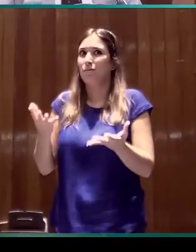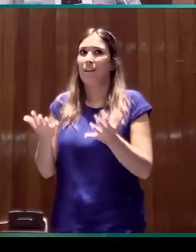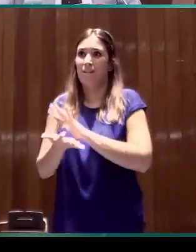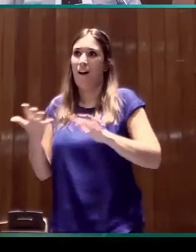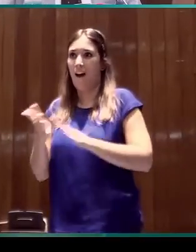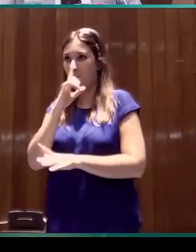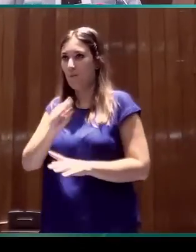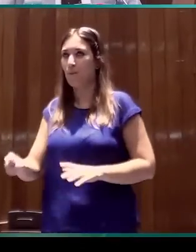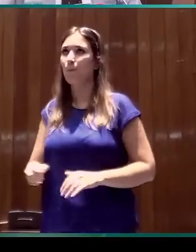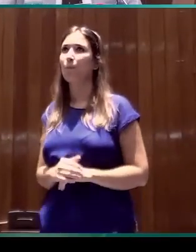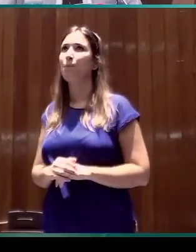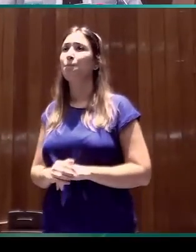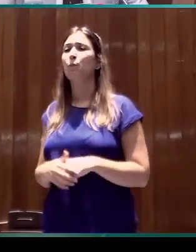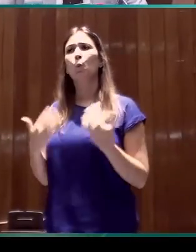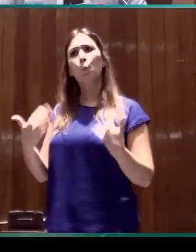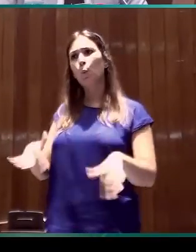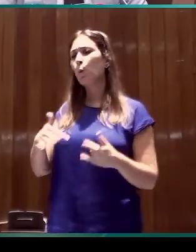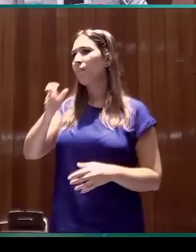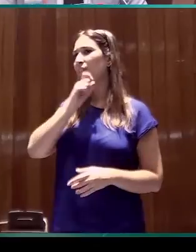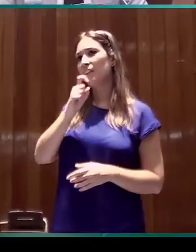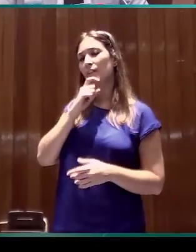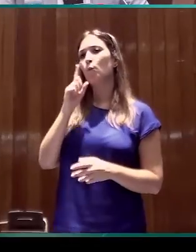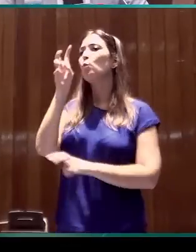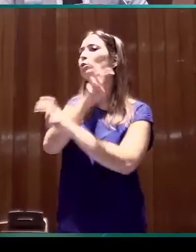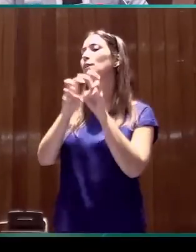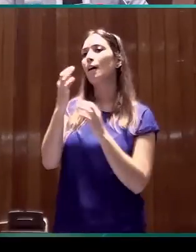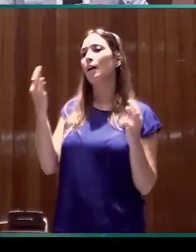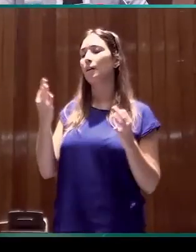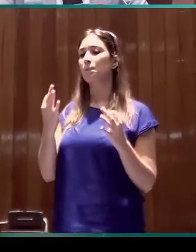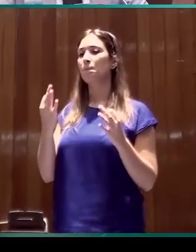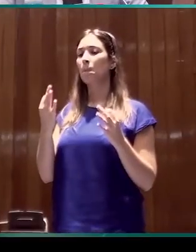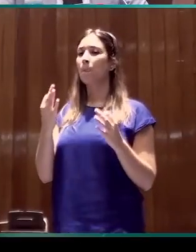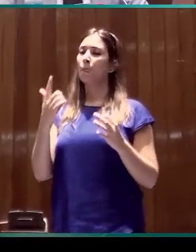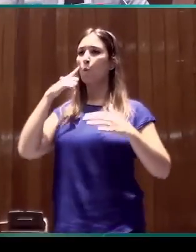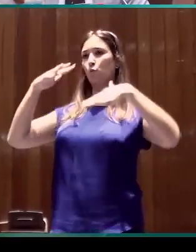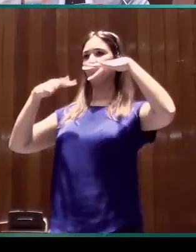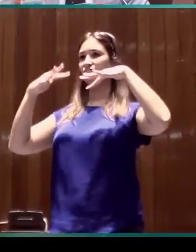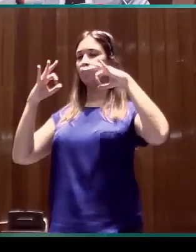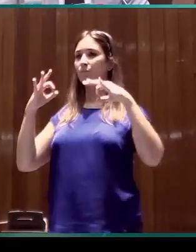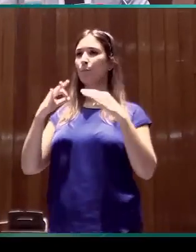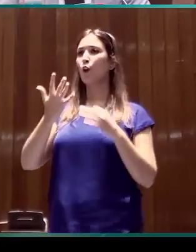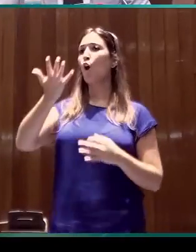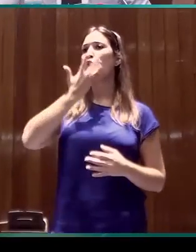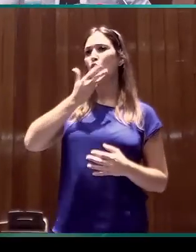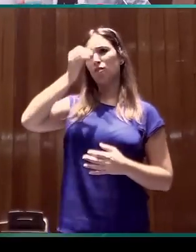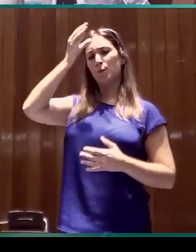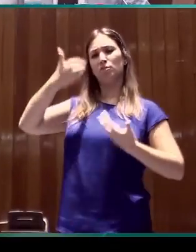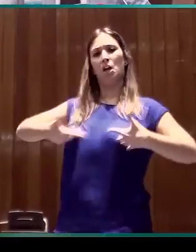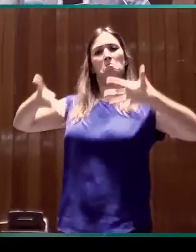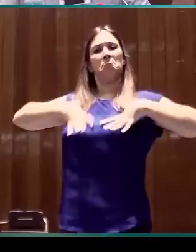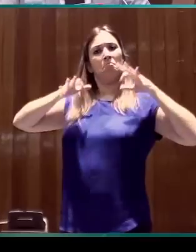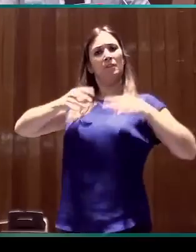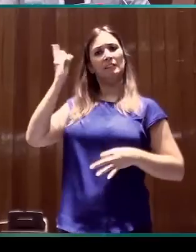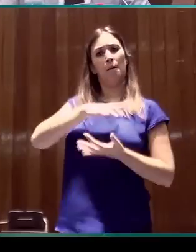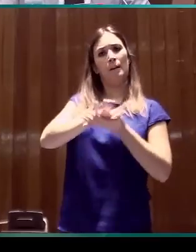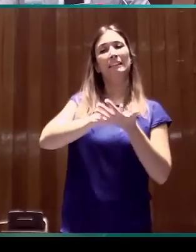primer lugar, es siempre difícil encontrar un equilibrio saludable entre los conocimientos adquiridos que ya tenemos sobre lenguas